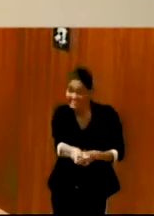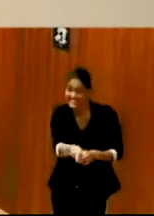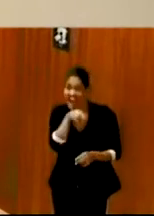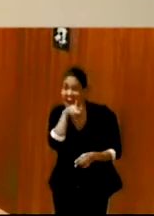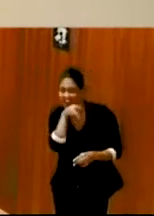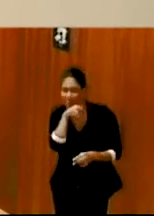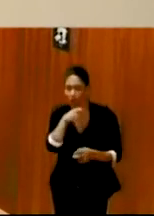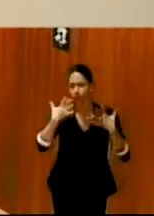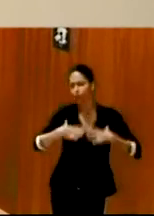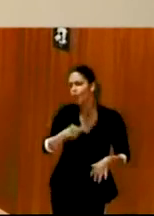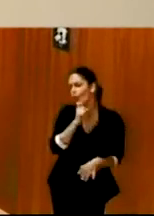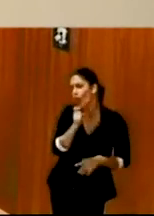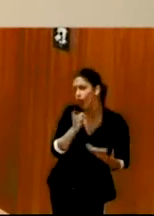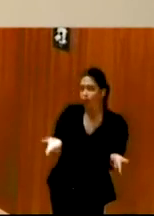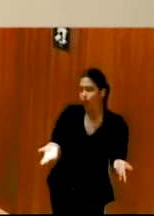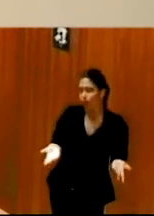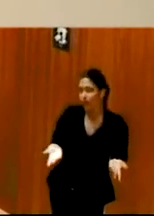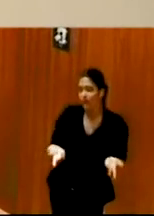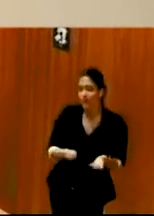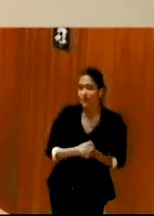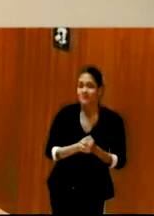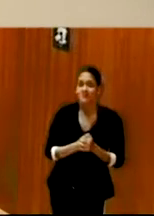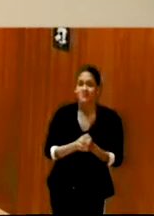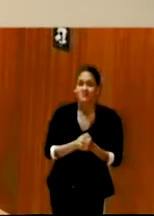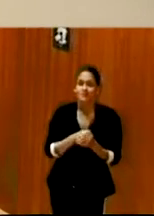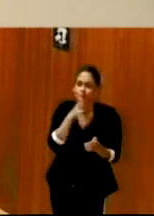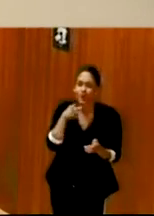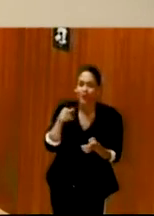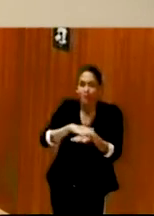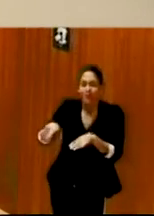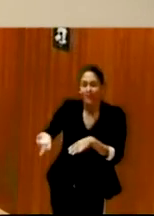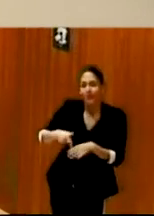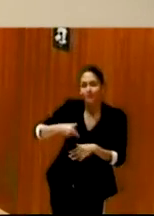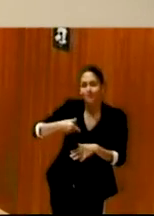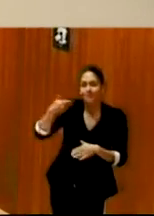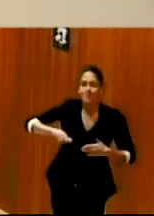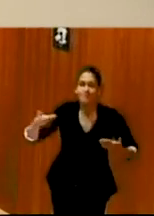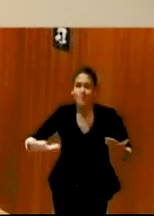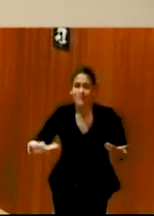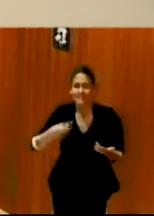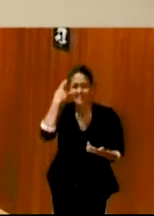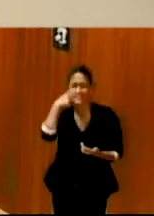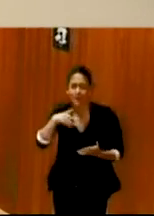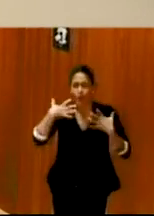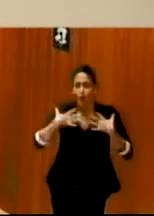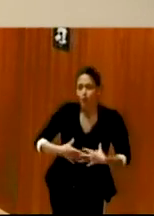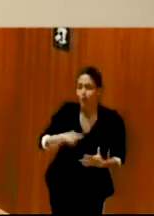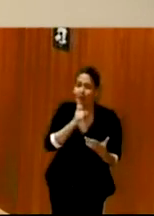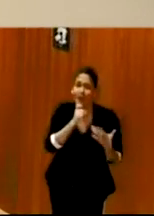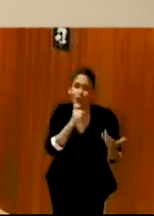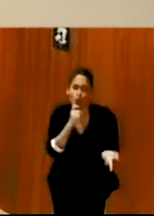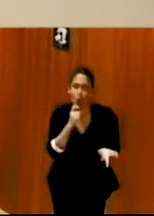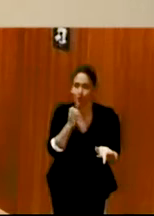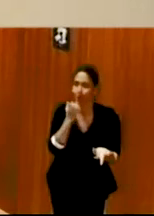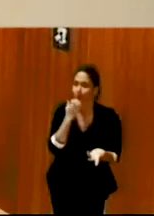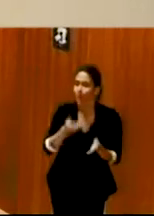Porque decía que lo que tú quieres, como tú te vistes para algo, igual que te vistes de una manera para una cita o para un concierto o